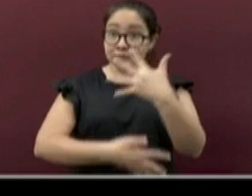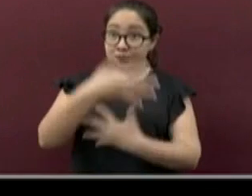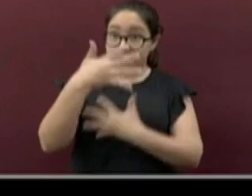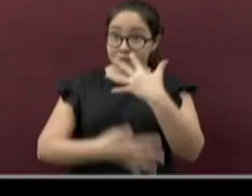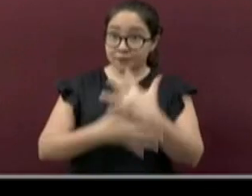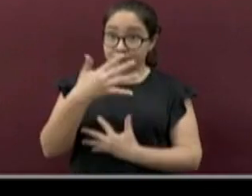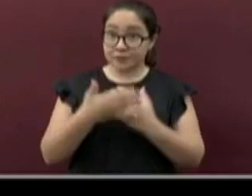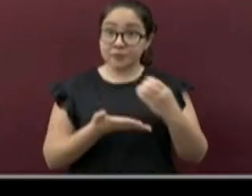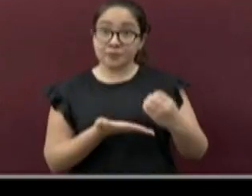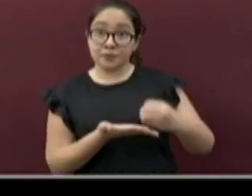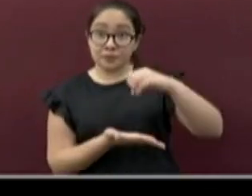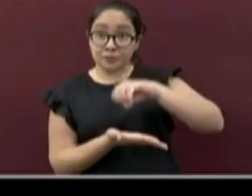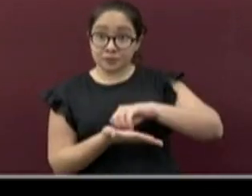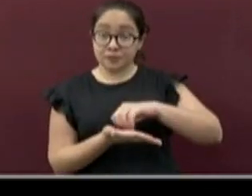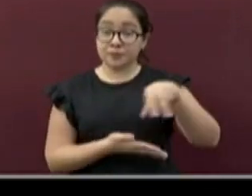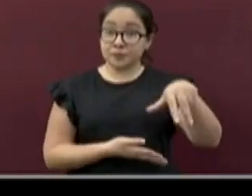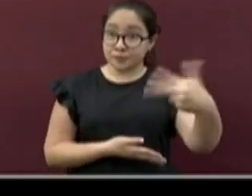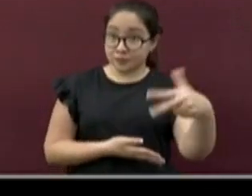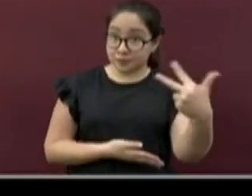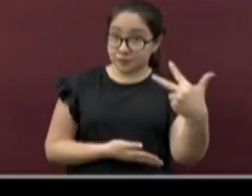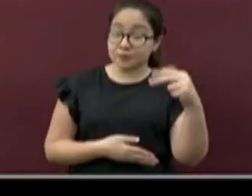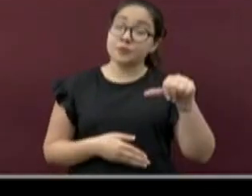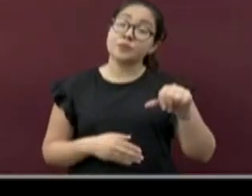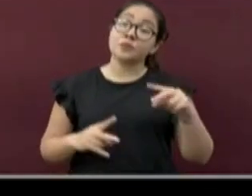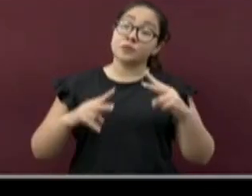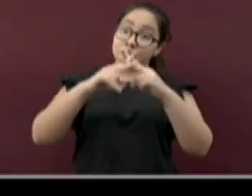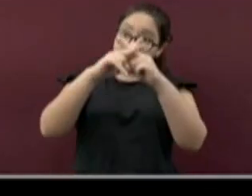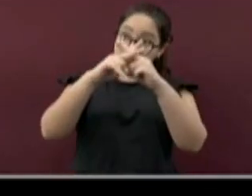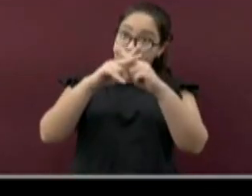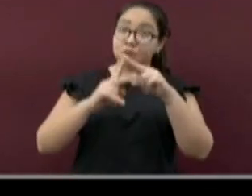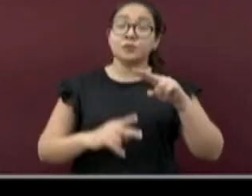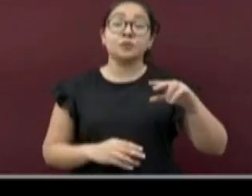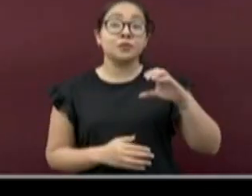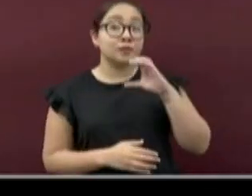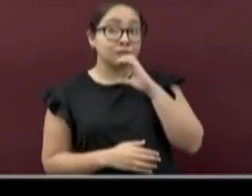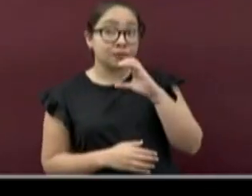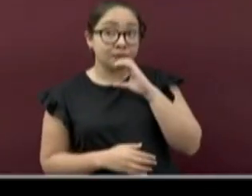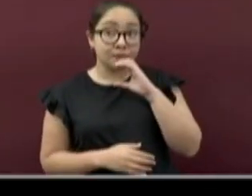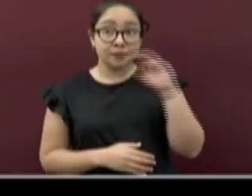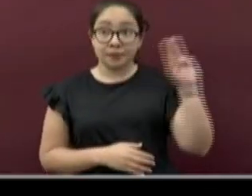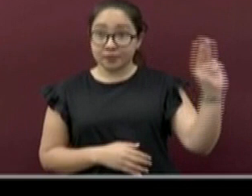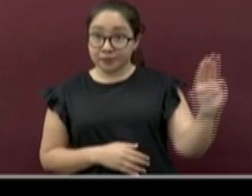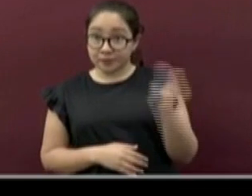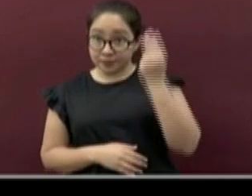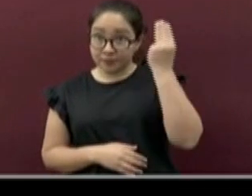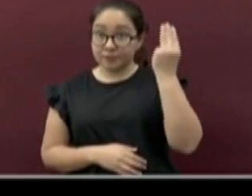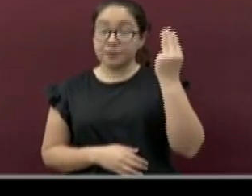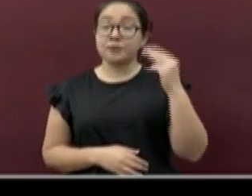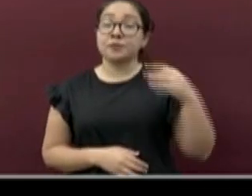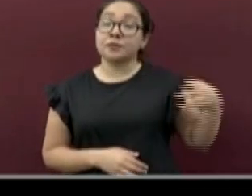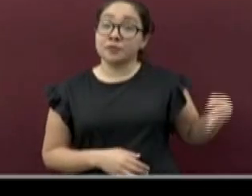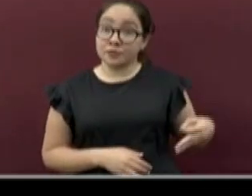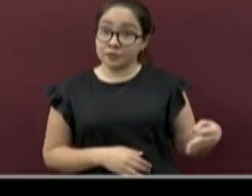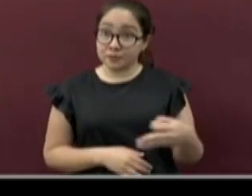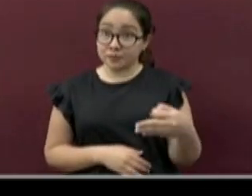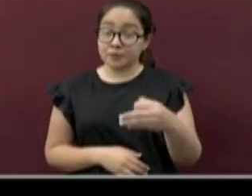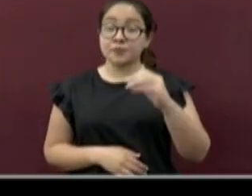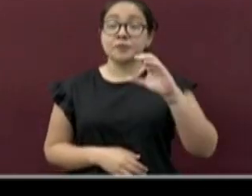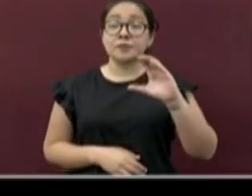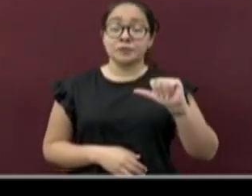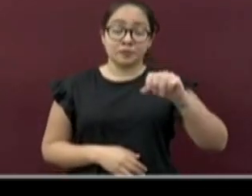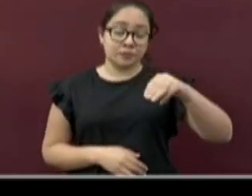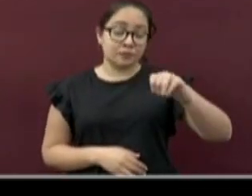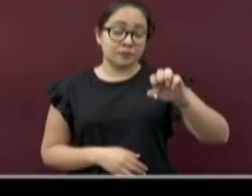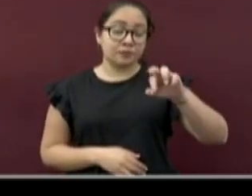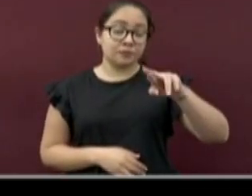13. Así también, otros como Poza Rica, Córdoba, Minatitlán, Fortín, Camerino